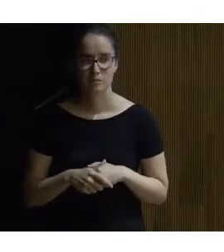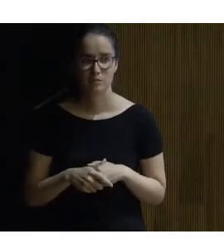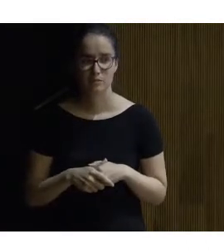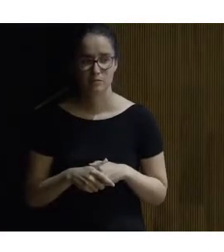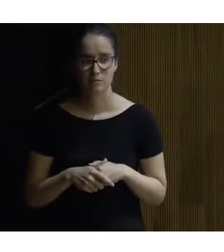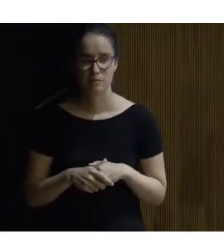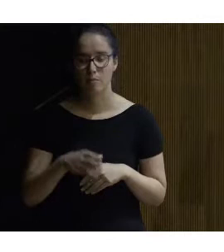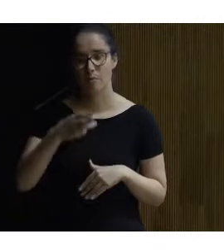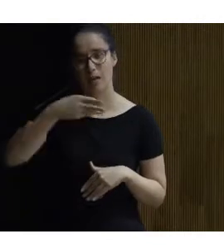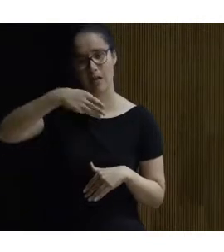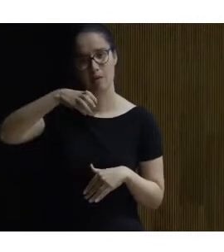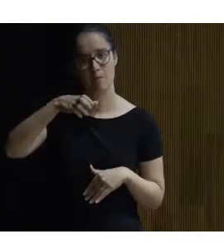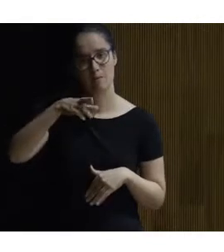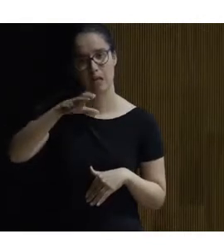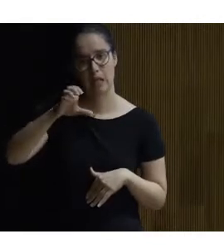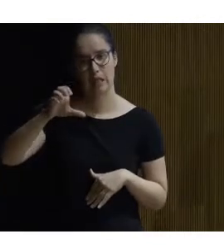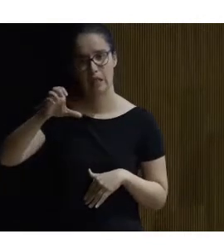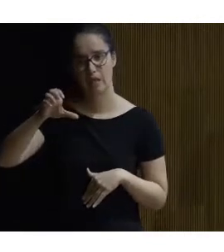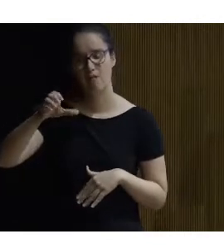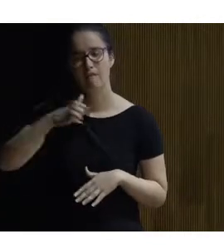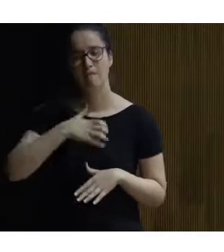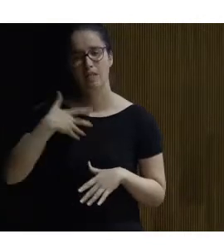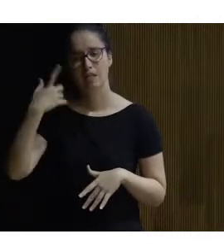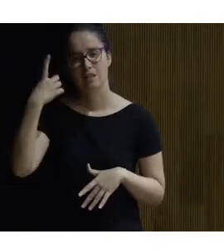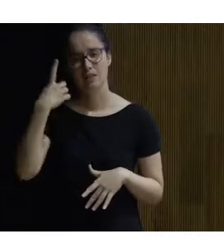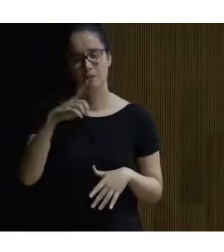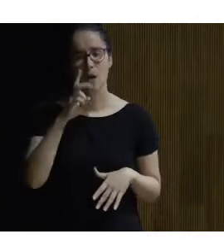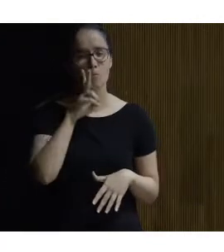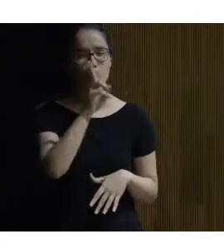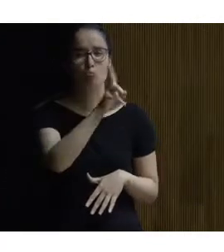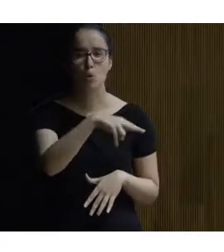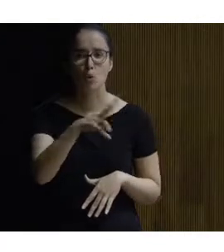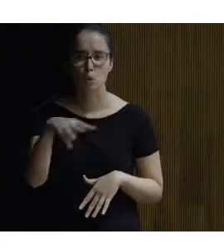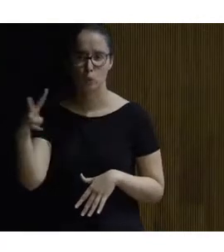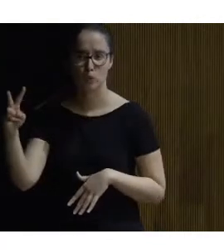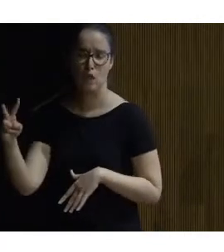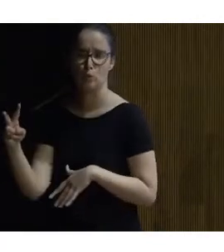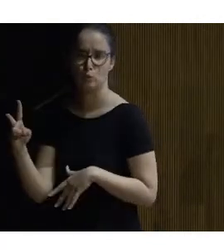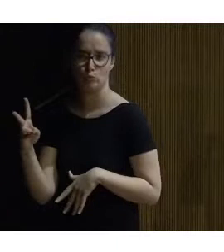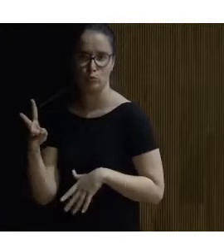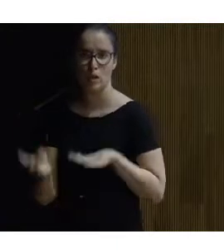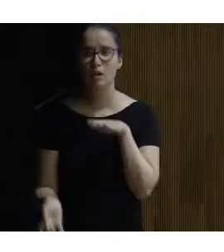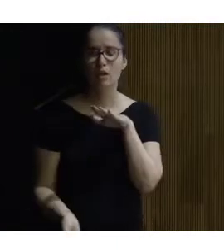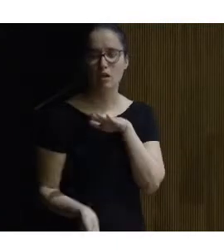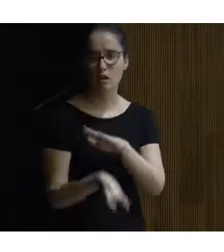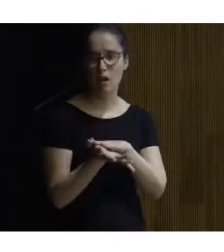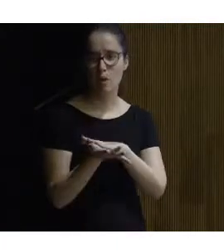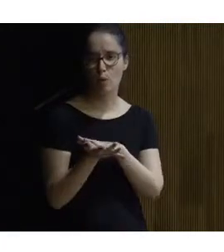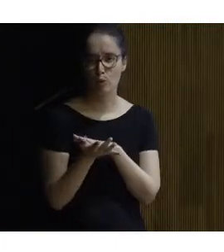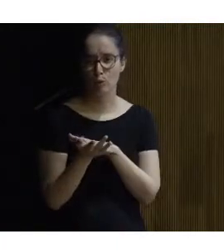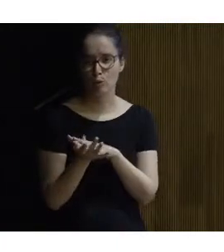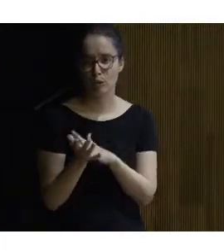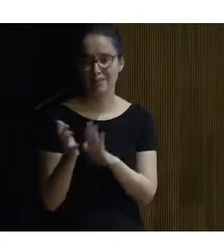Mercé quería saber son muchos los museos que han generado que se han creado